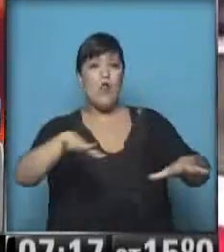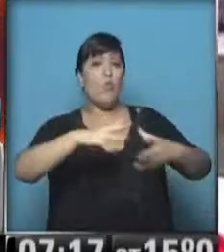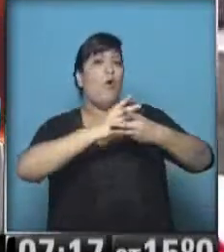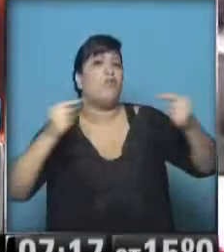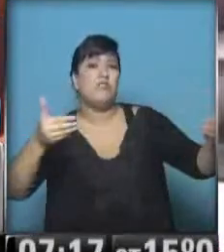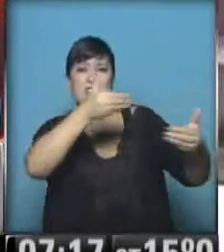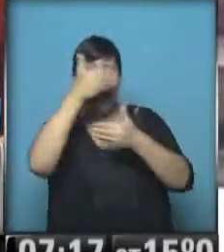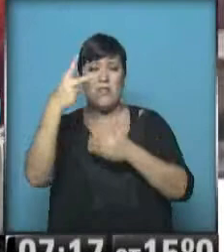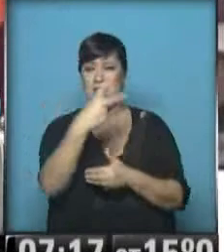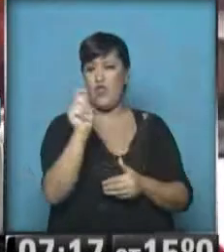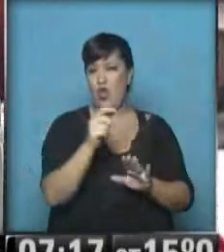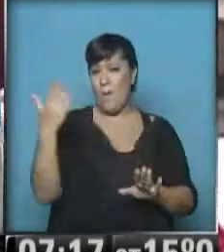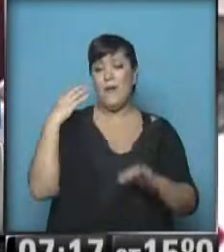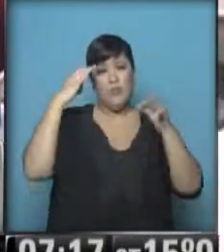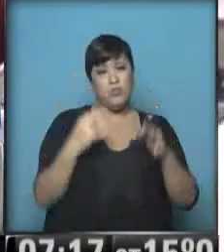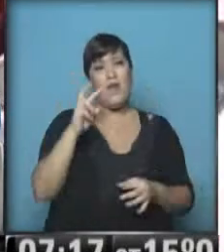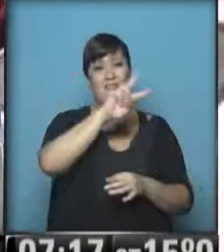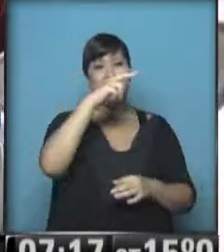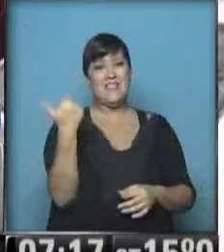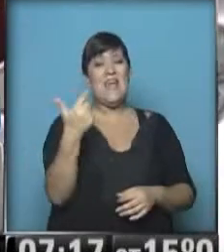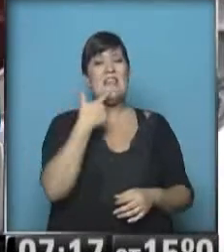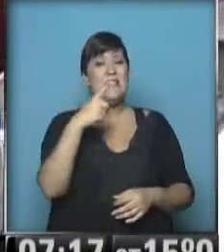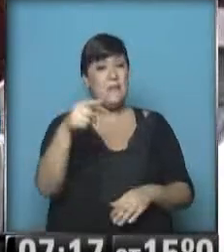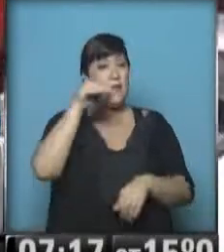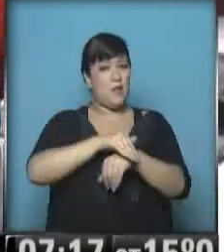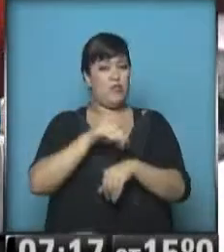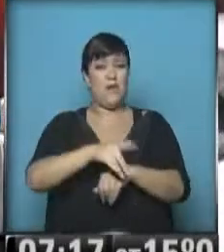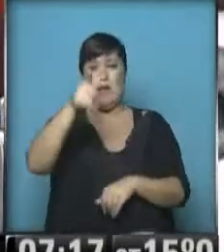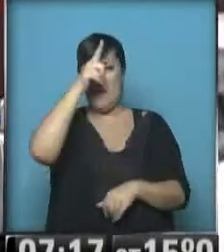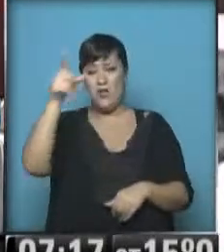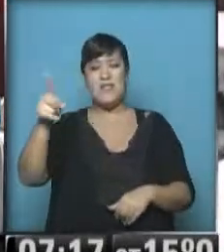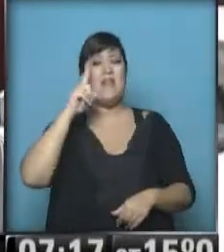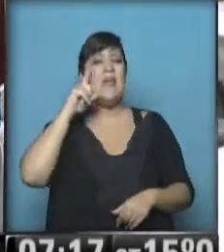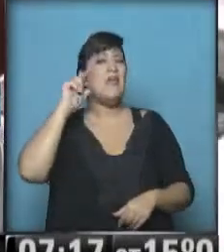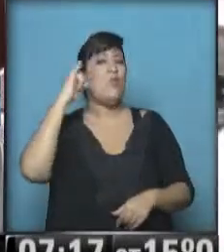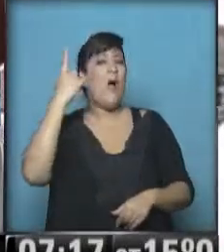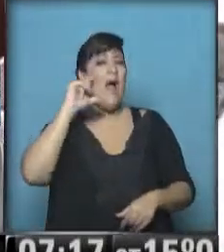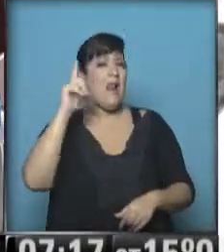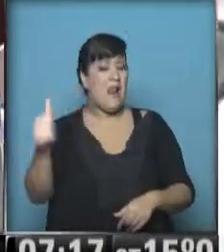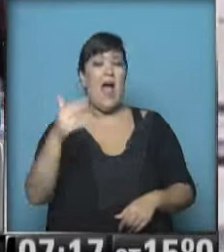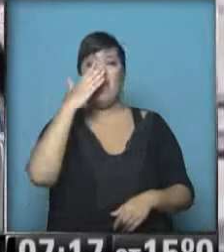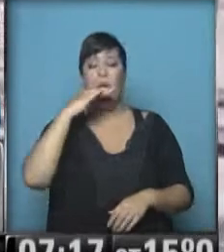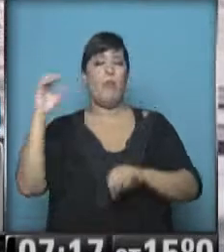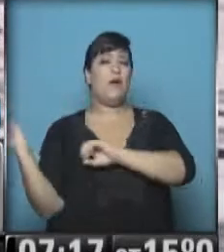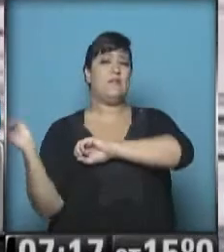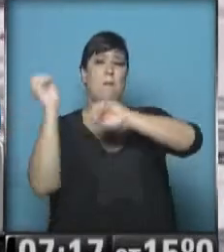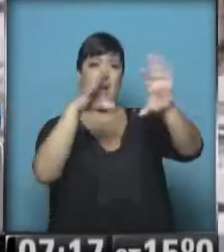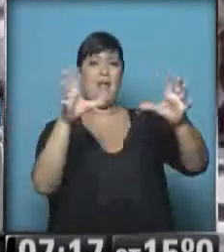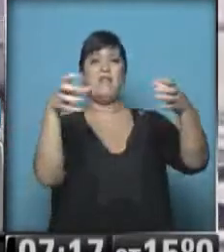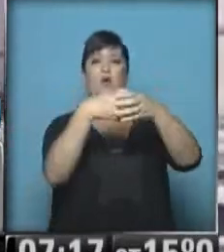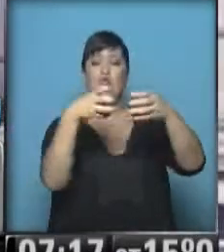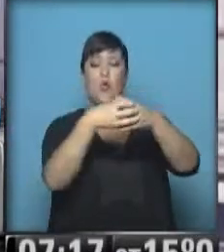de dos meses. Claro que sí, fue el 26 de septiembre en manos de la policía de Iguala y luego entregados al cartel narco